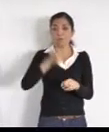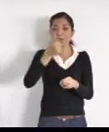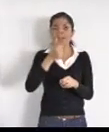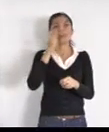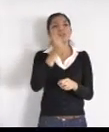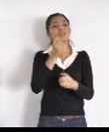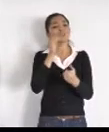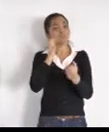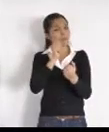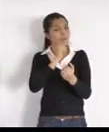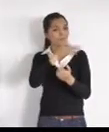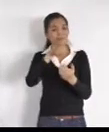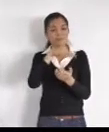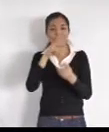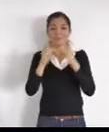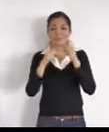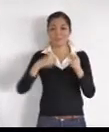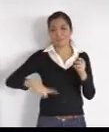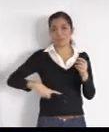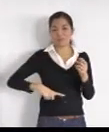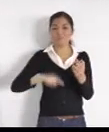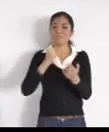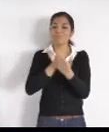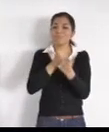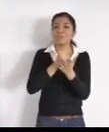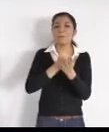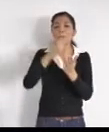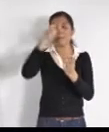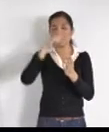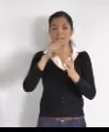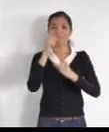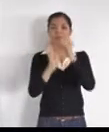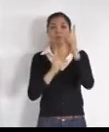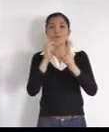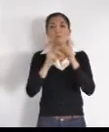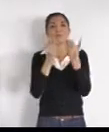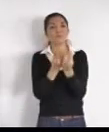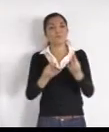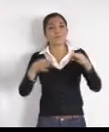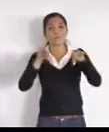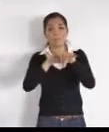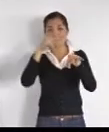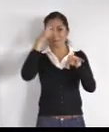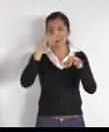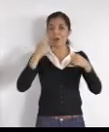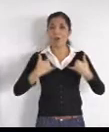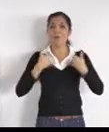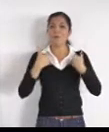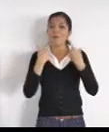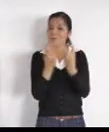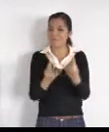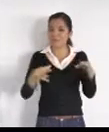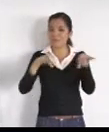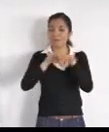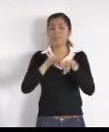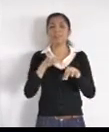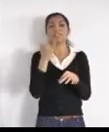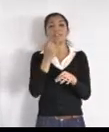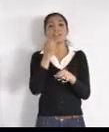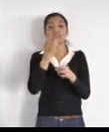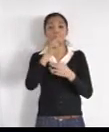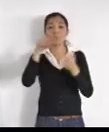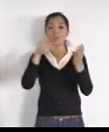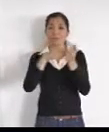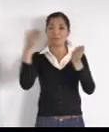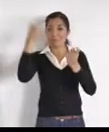carrera, de vida para los jóvenes y trayendo este tipo de eventos de una magnitud internacional con pilotos de primer nivel,